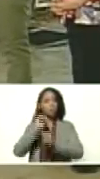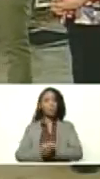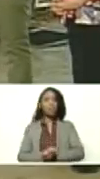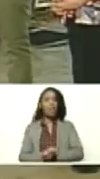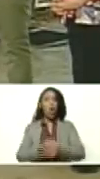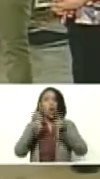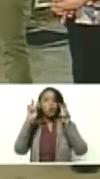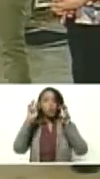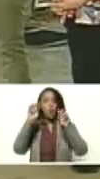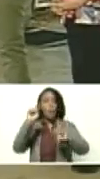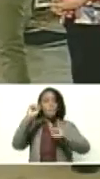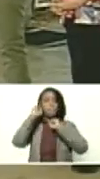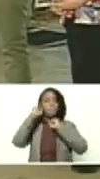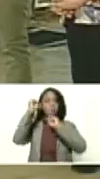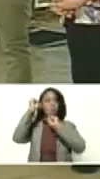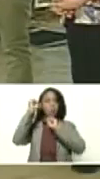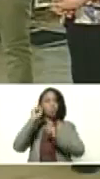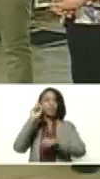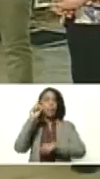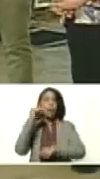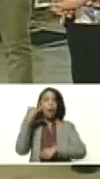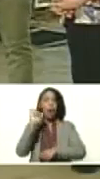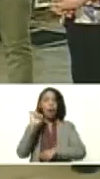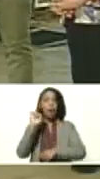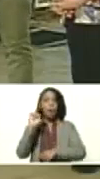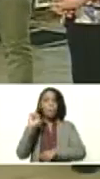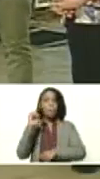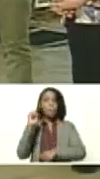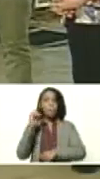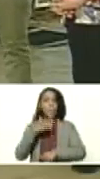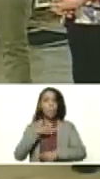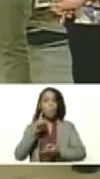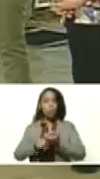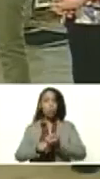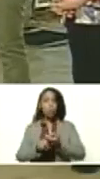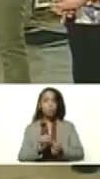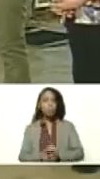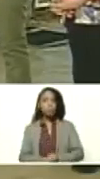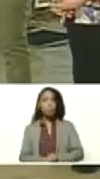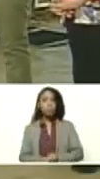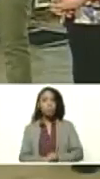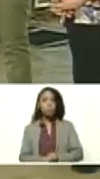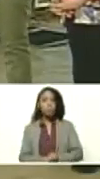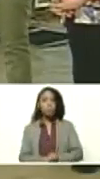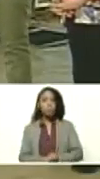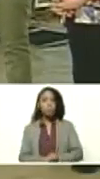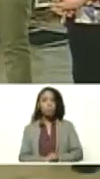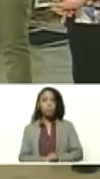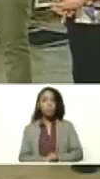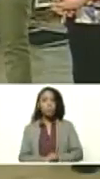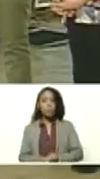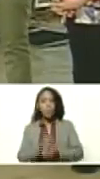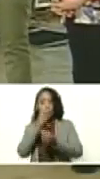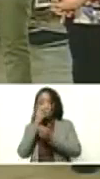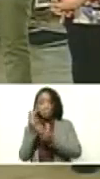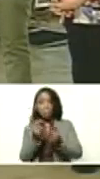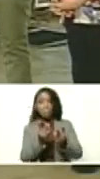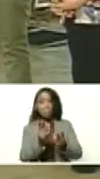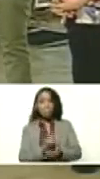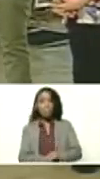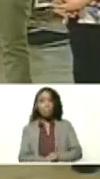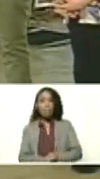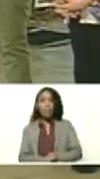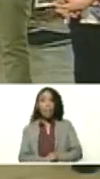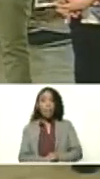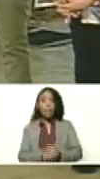su nuevo triunfo. También está la primera combatiente, Cilia Flores, bienvenida. Y